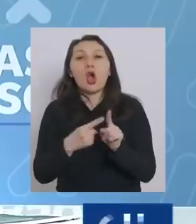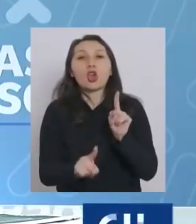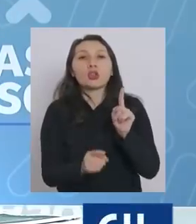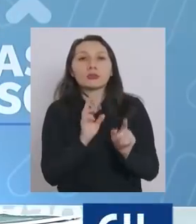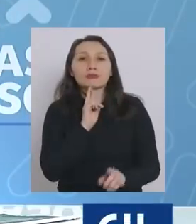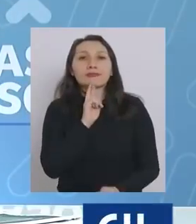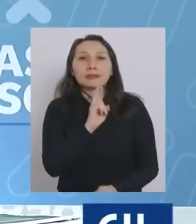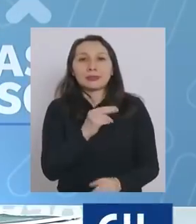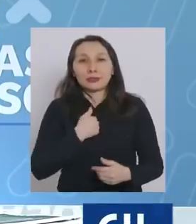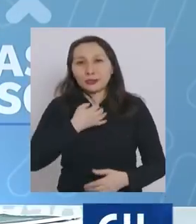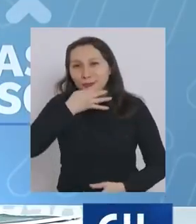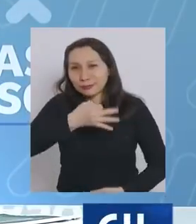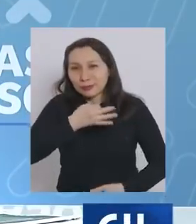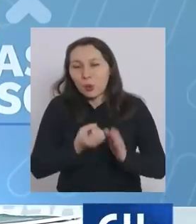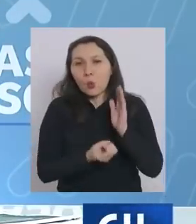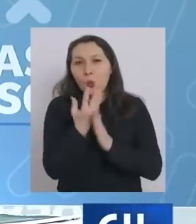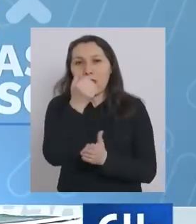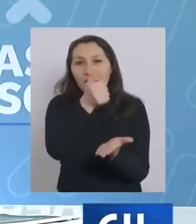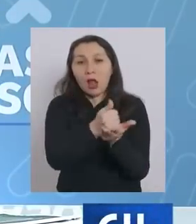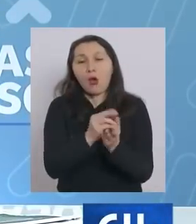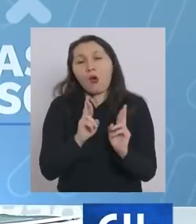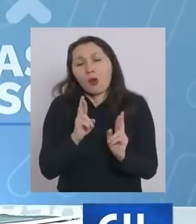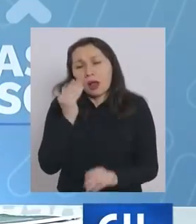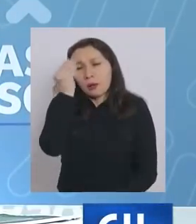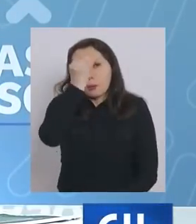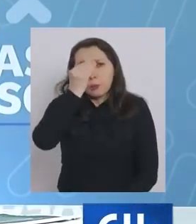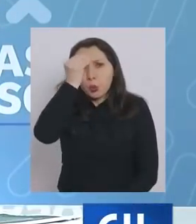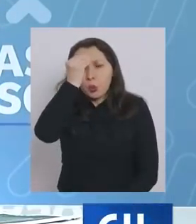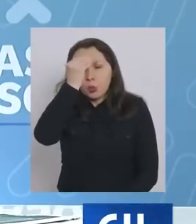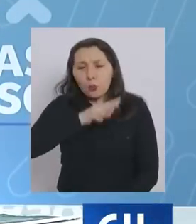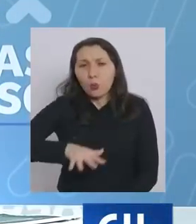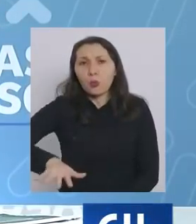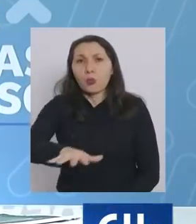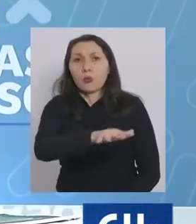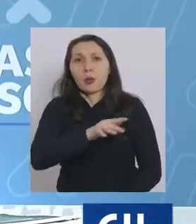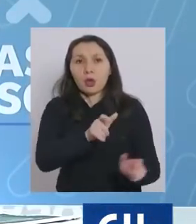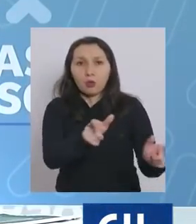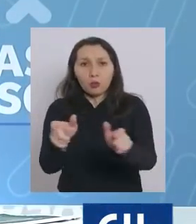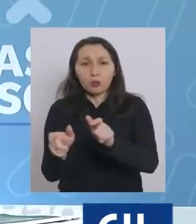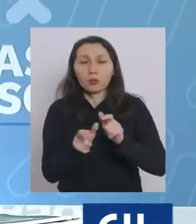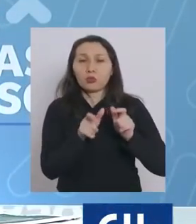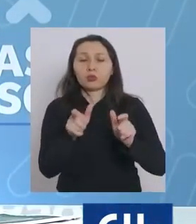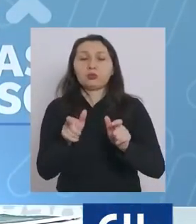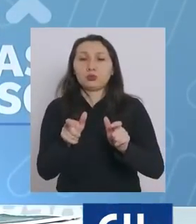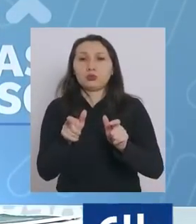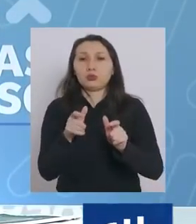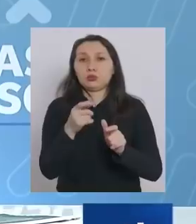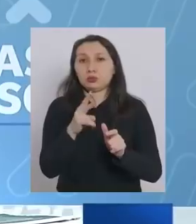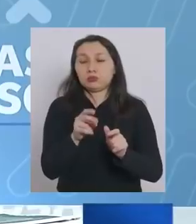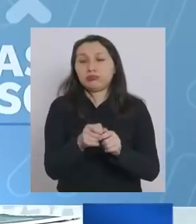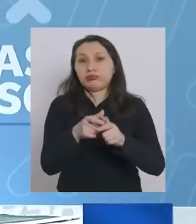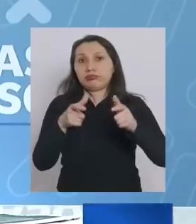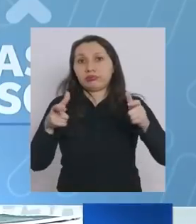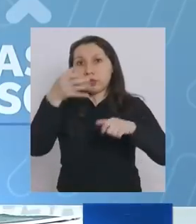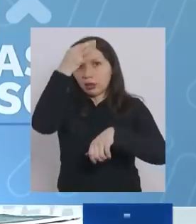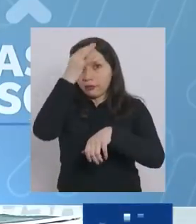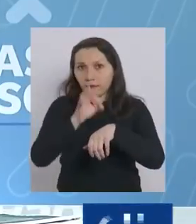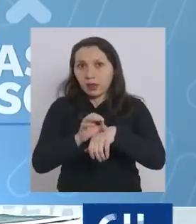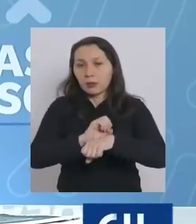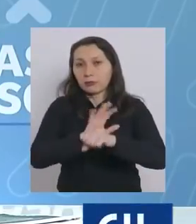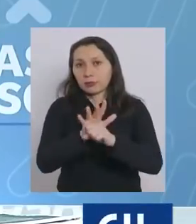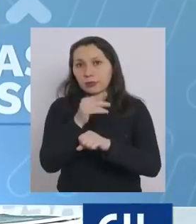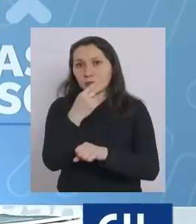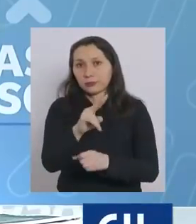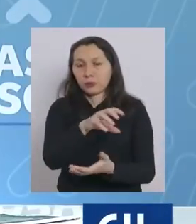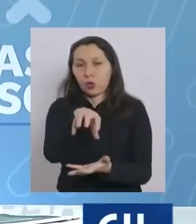la nueva autoridad que ojalá se preocupe obviamente de controlar ese aumento de casos que está ocurriendo en